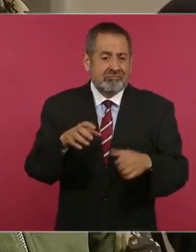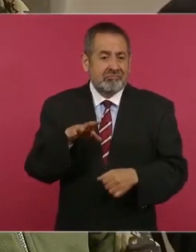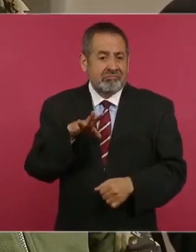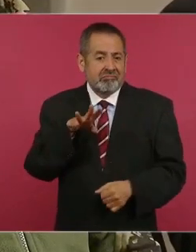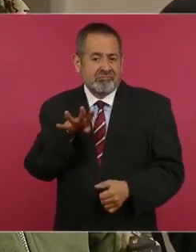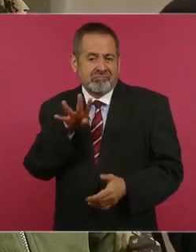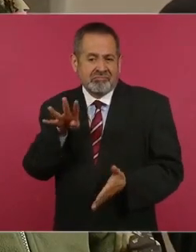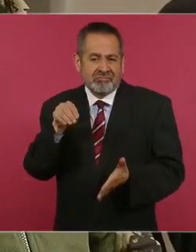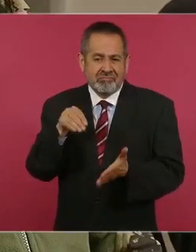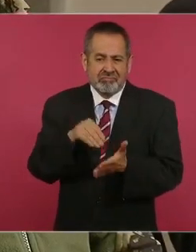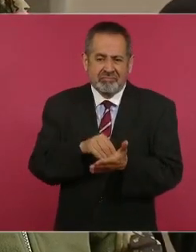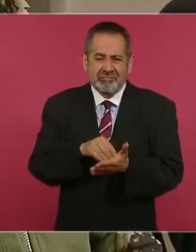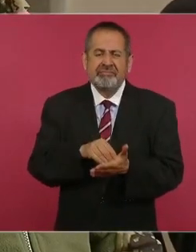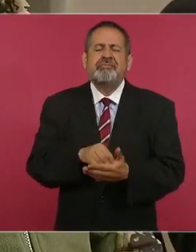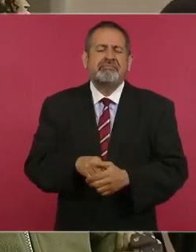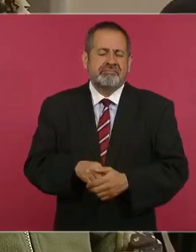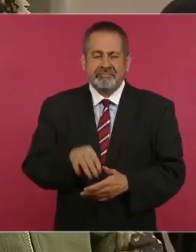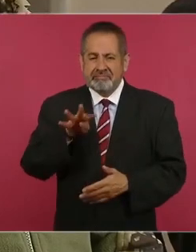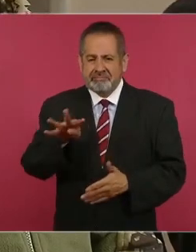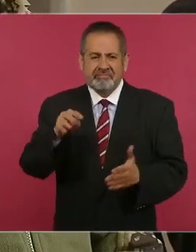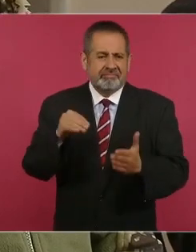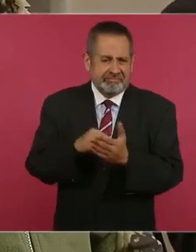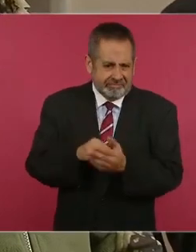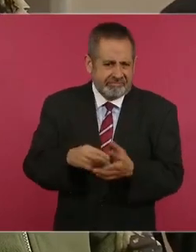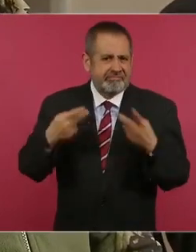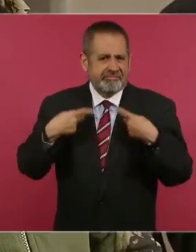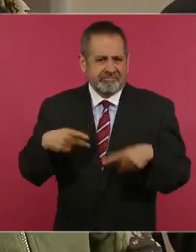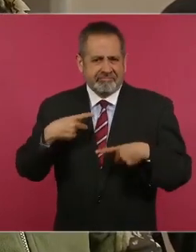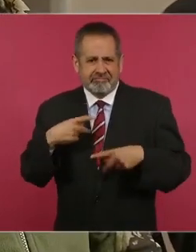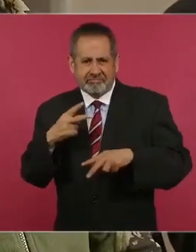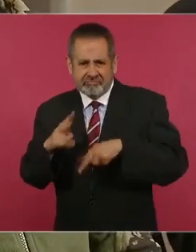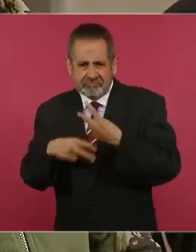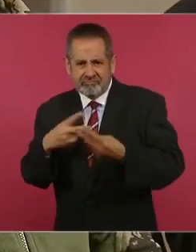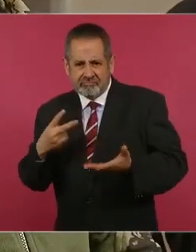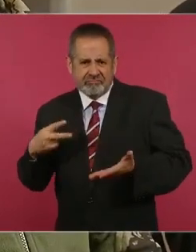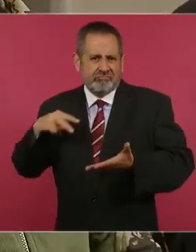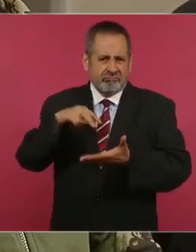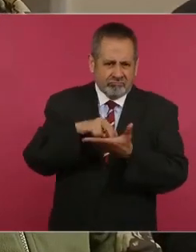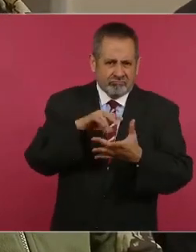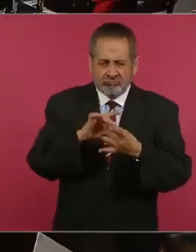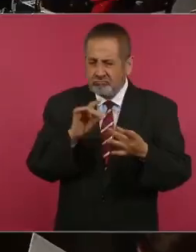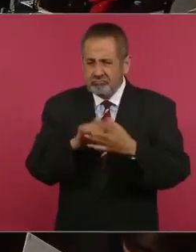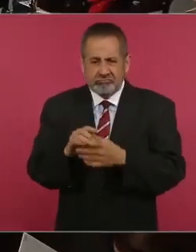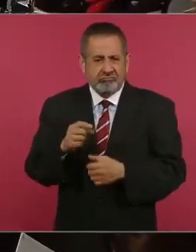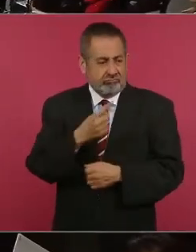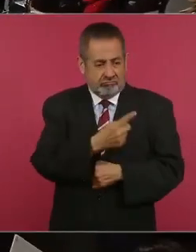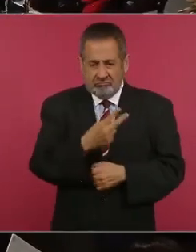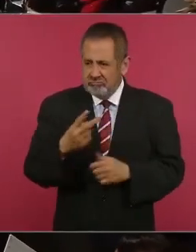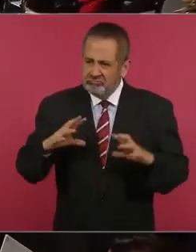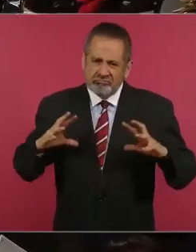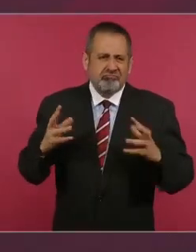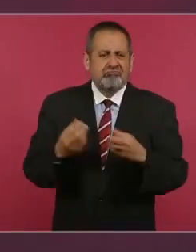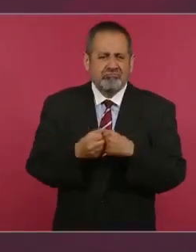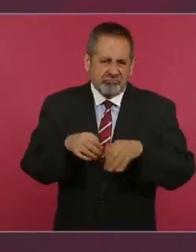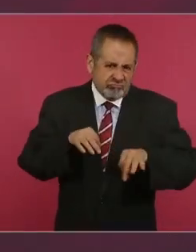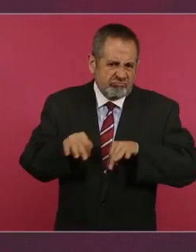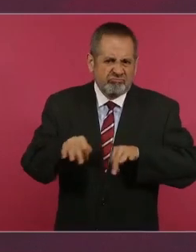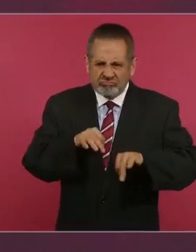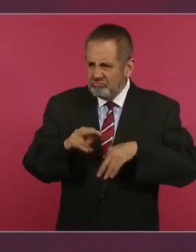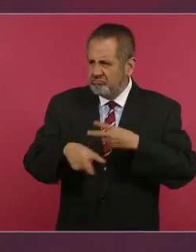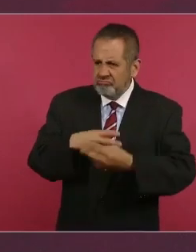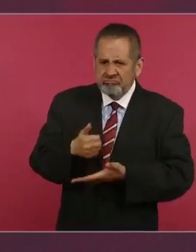Hay 19 mil elementos de estas tres instituciones, trabajando